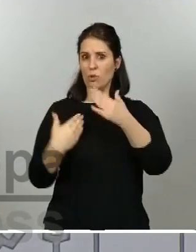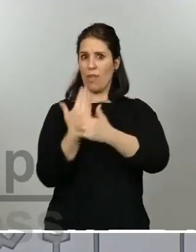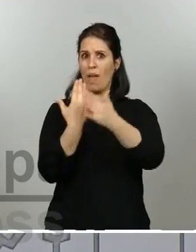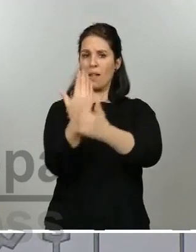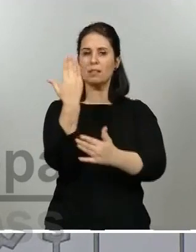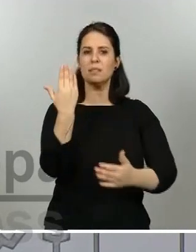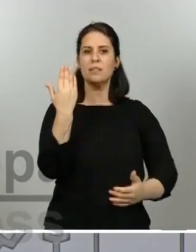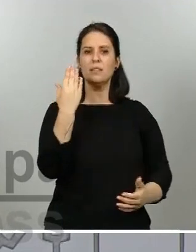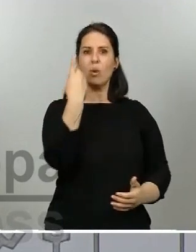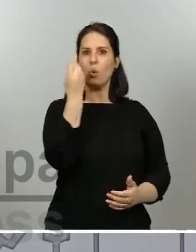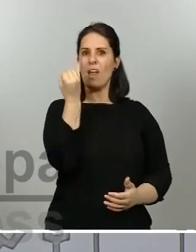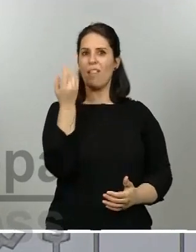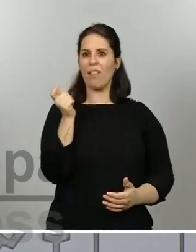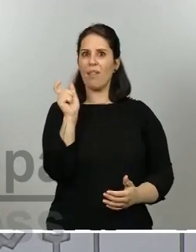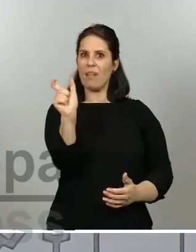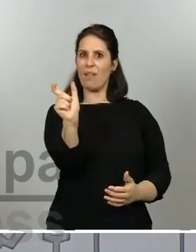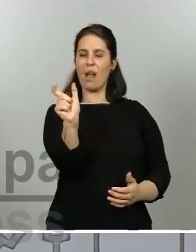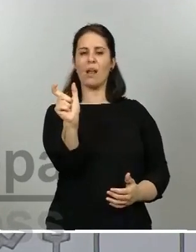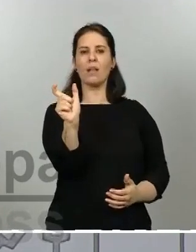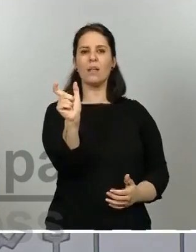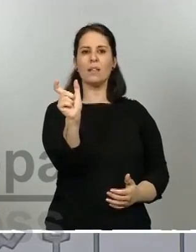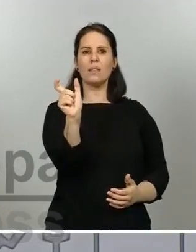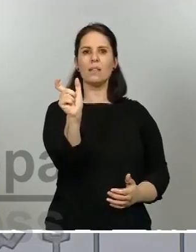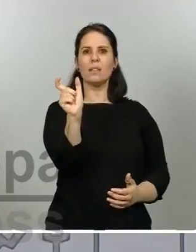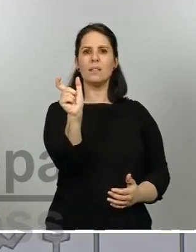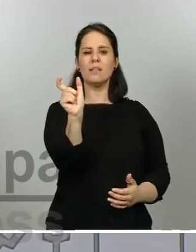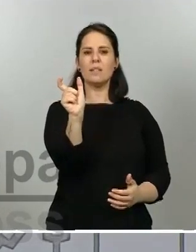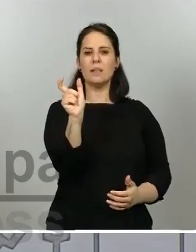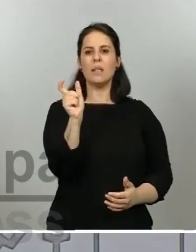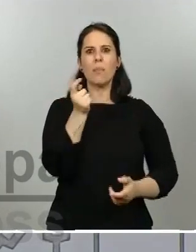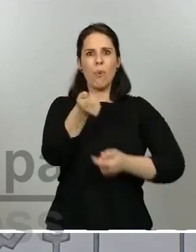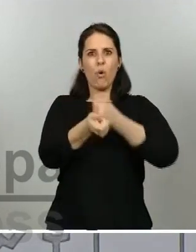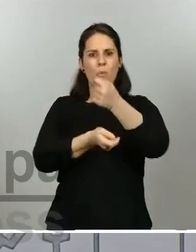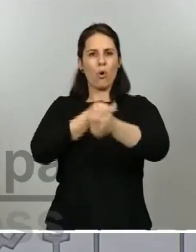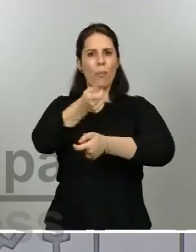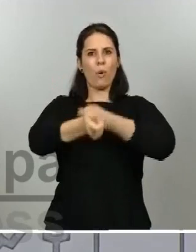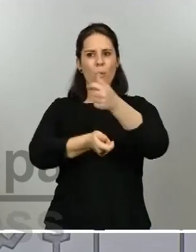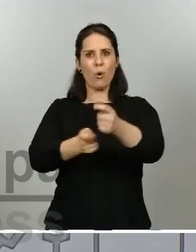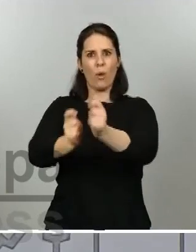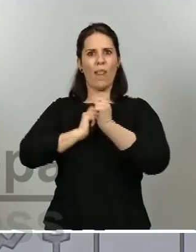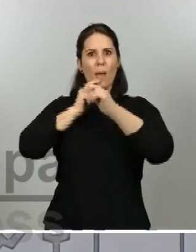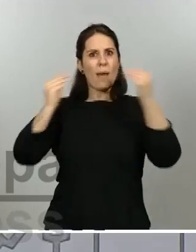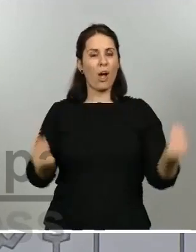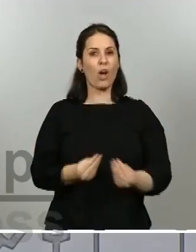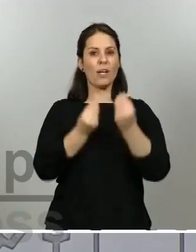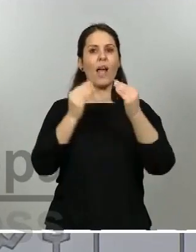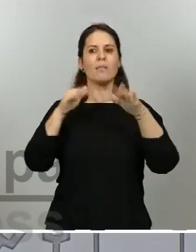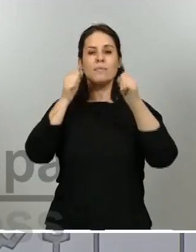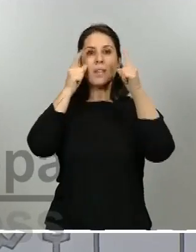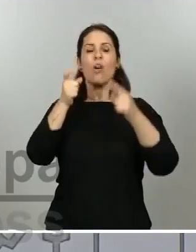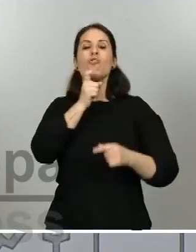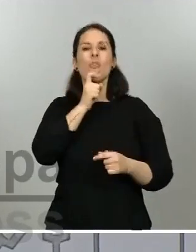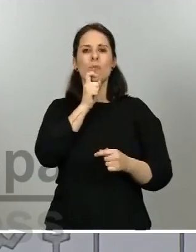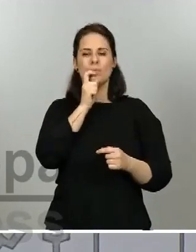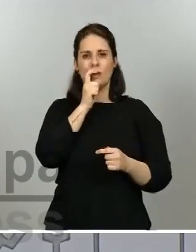va marcando claramente esa mejoría en la situación es la cifra de nuevas altas o de nuevos curados,